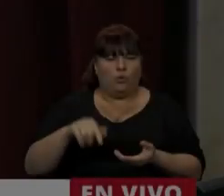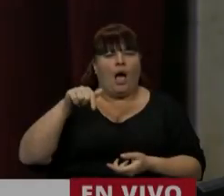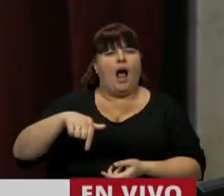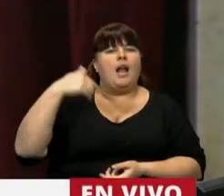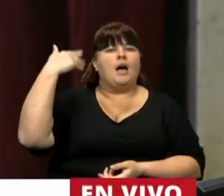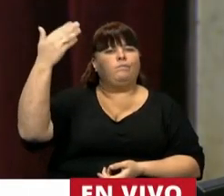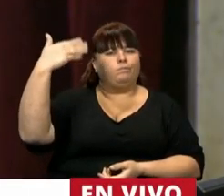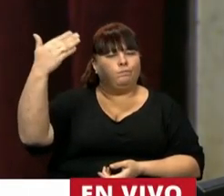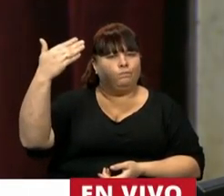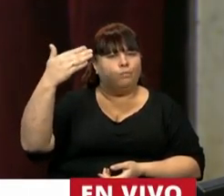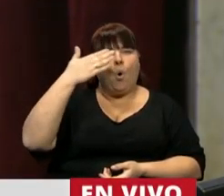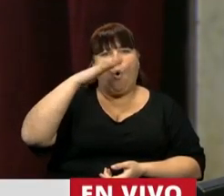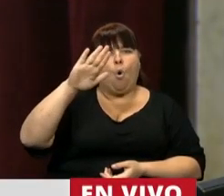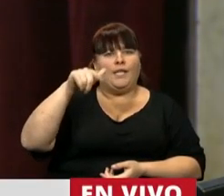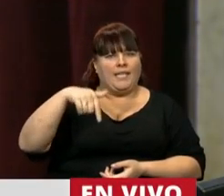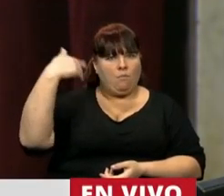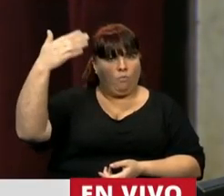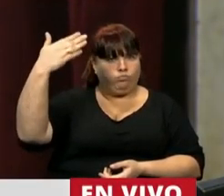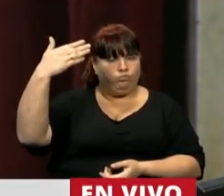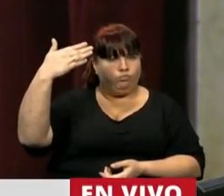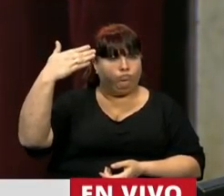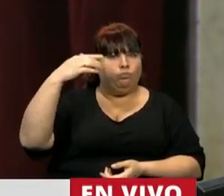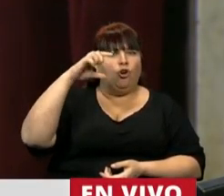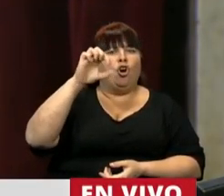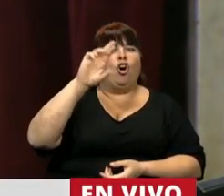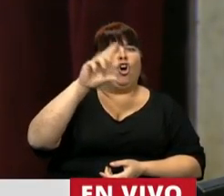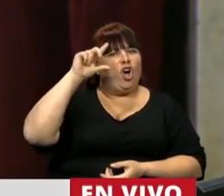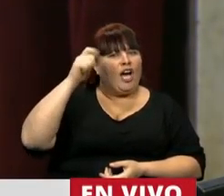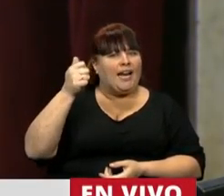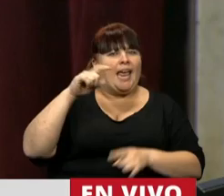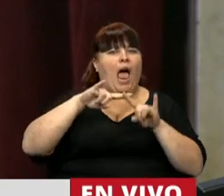Tiene la palabra, último orador, Correa Walter.